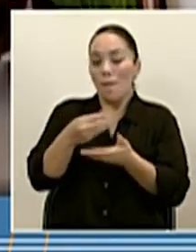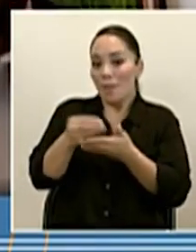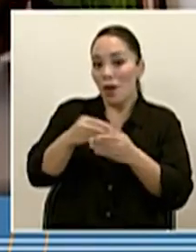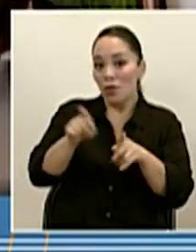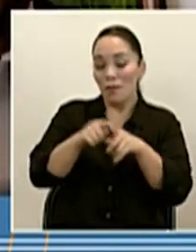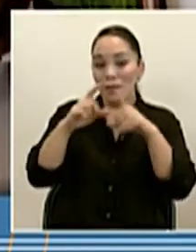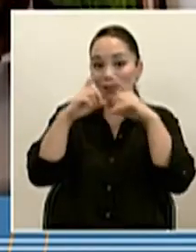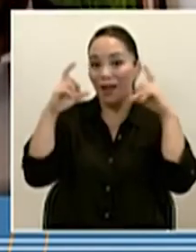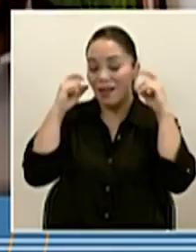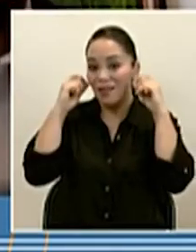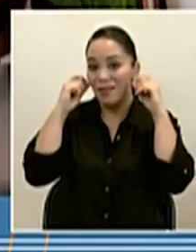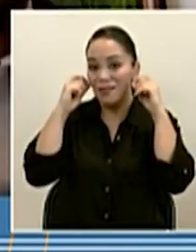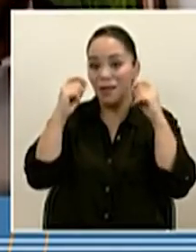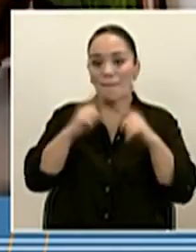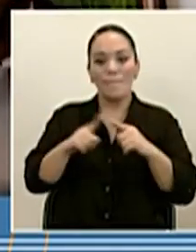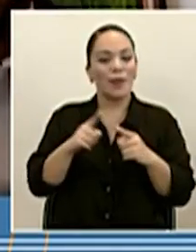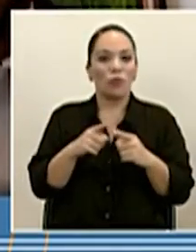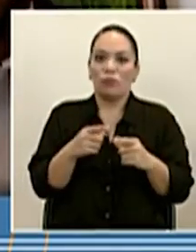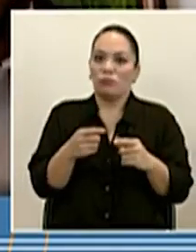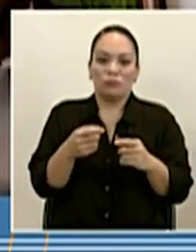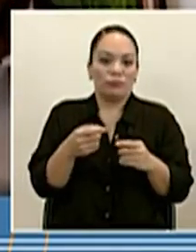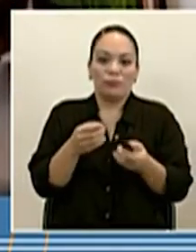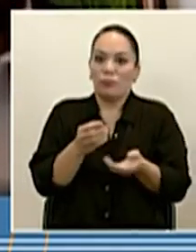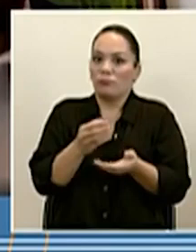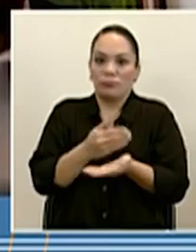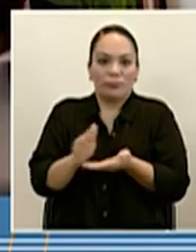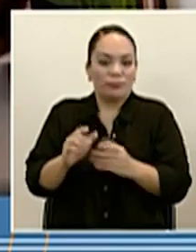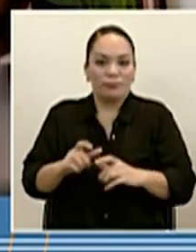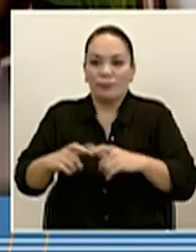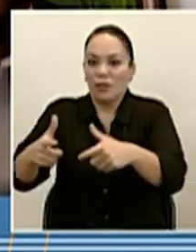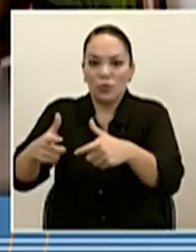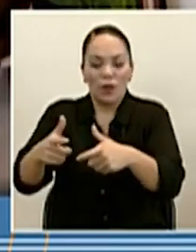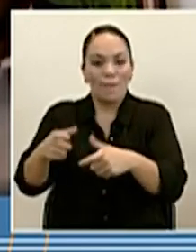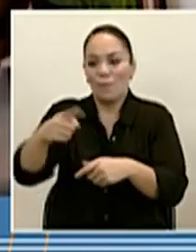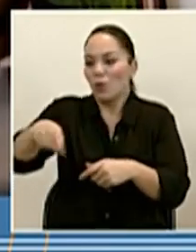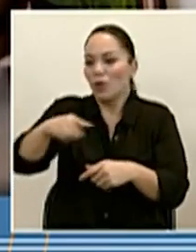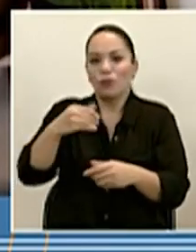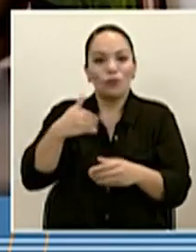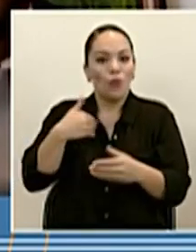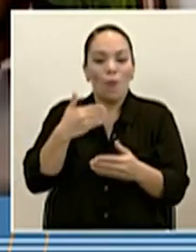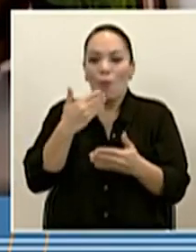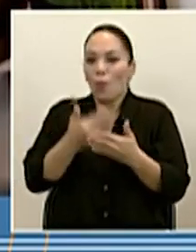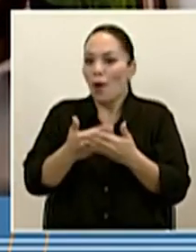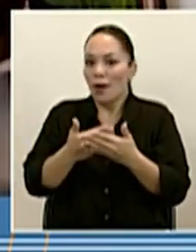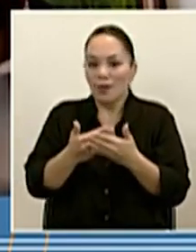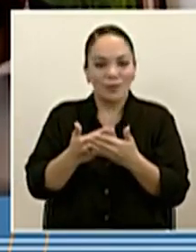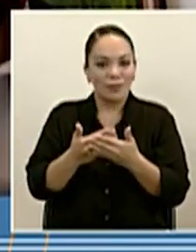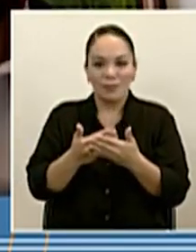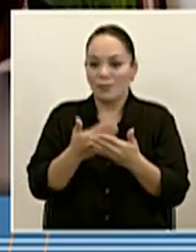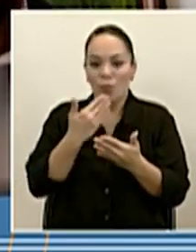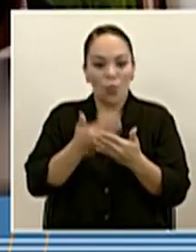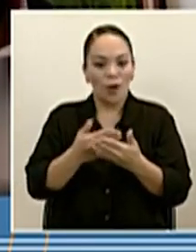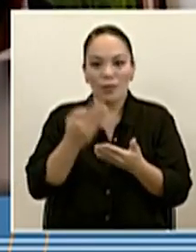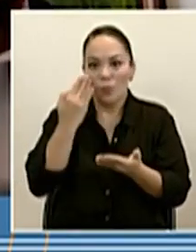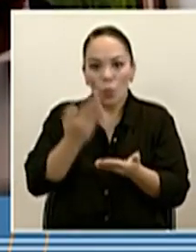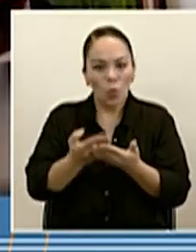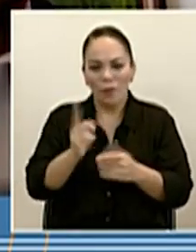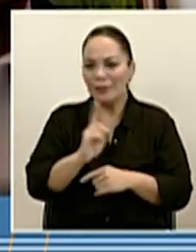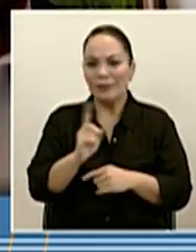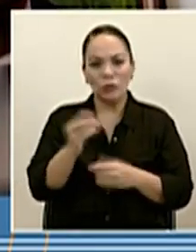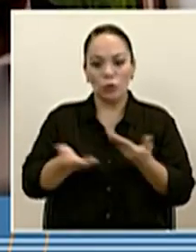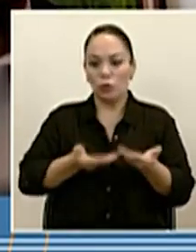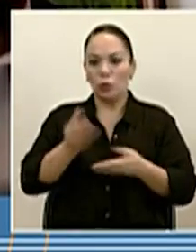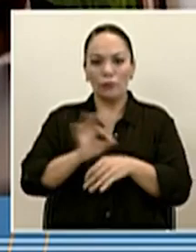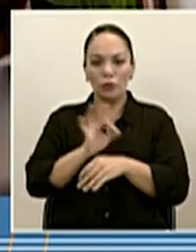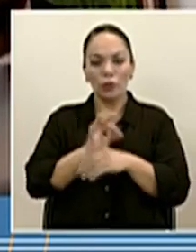que distribuyeron entre su personal de sanidad porque no pasaron las pruebas de calidad. Entonces, ¿cuáles